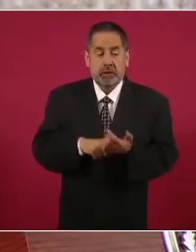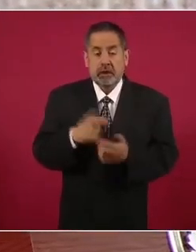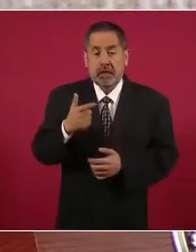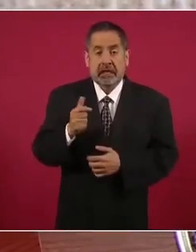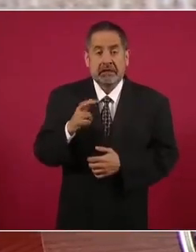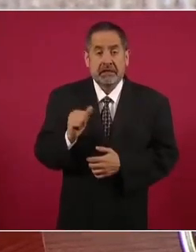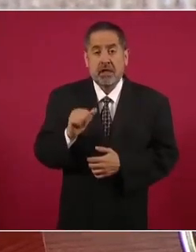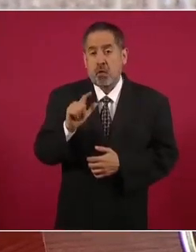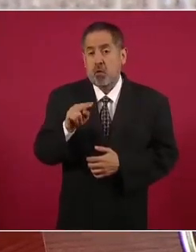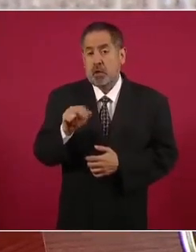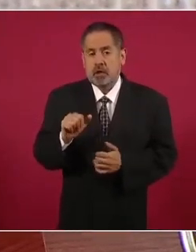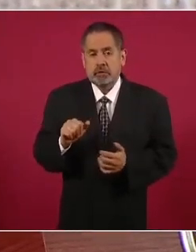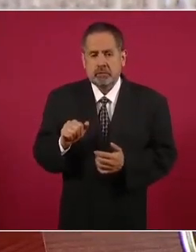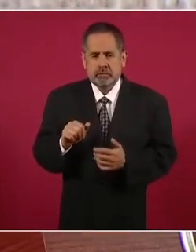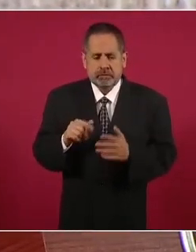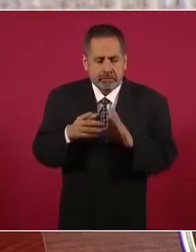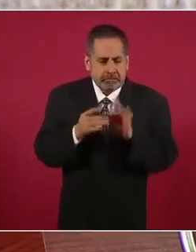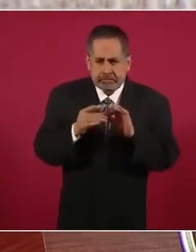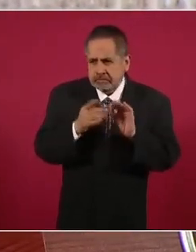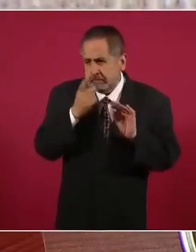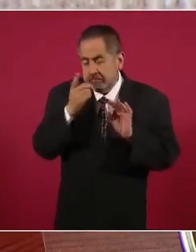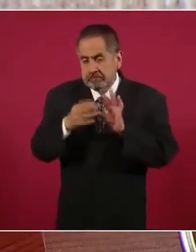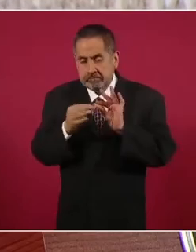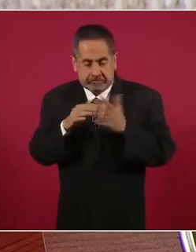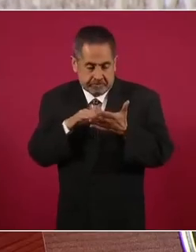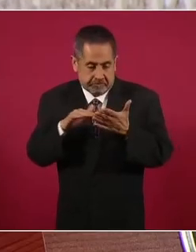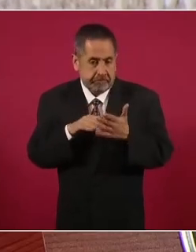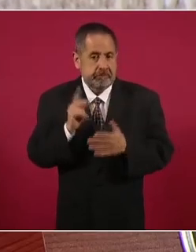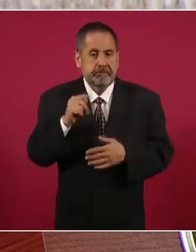no sé si lo dice así textualmente,